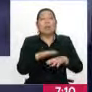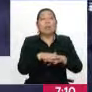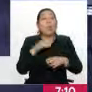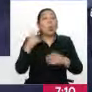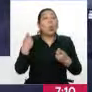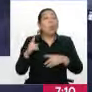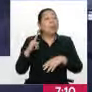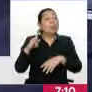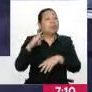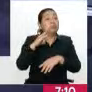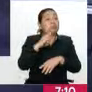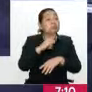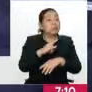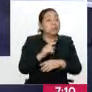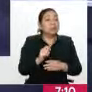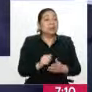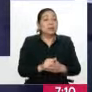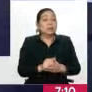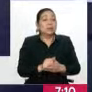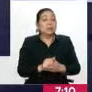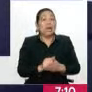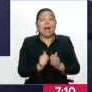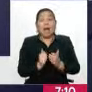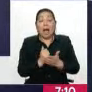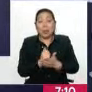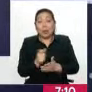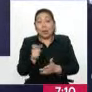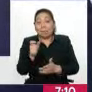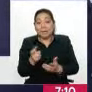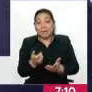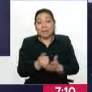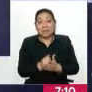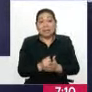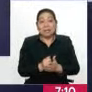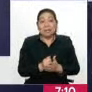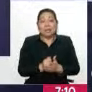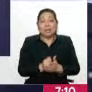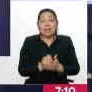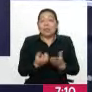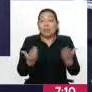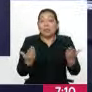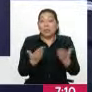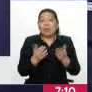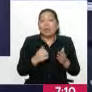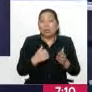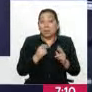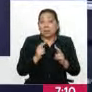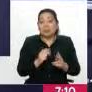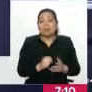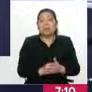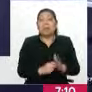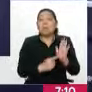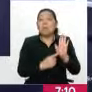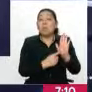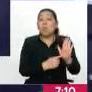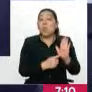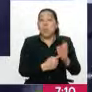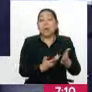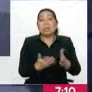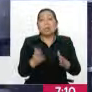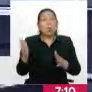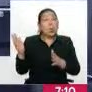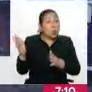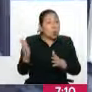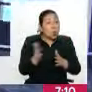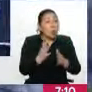de vuelo, poder modificar y ayudar al piloto. Tenemos sistemas donde te pueden mostrar ya sea el